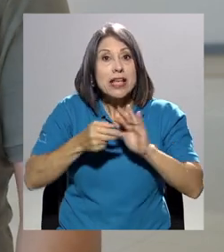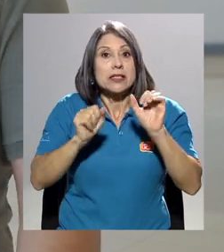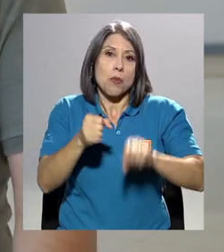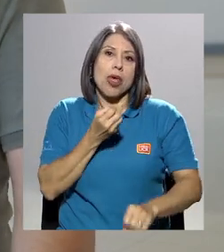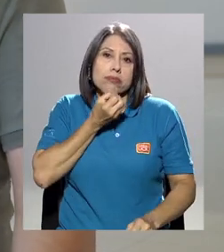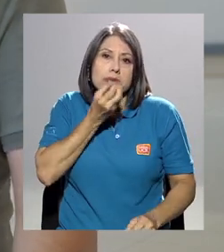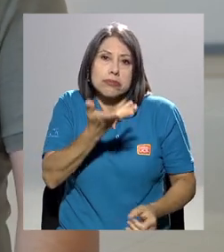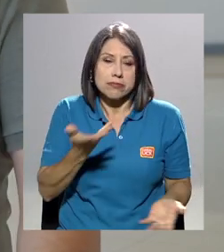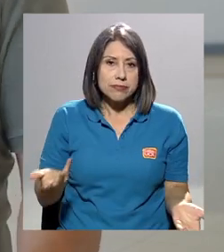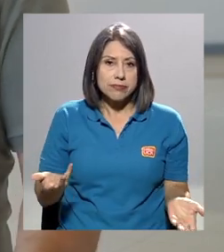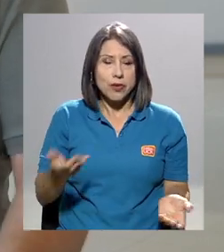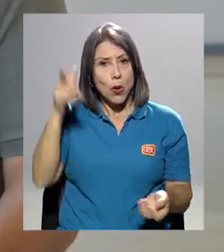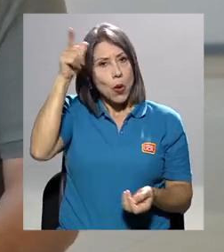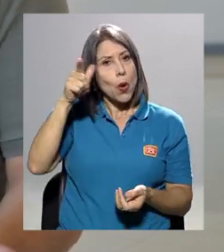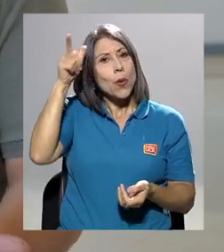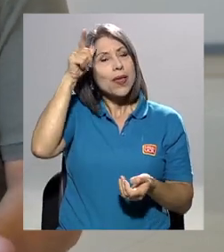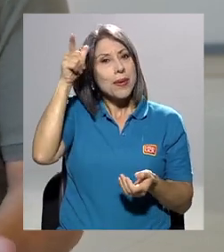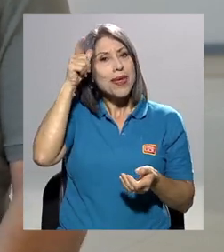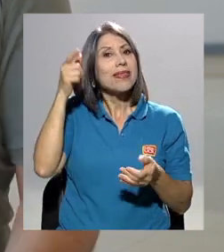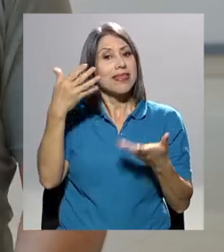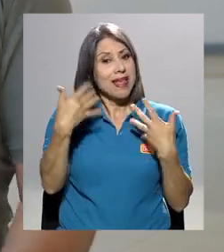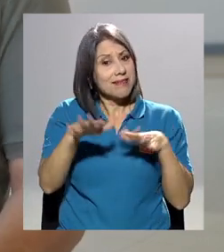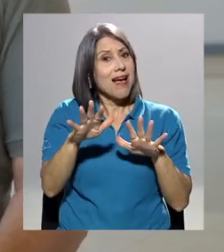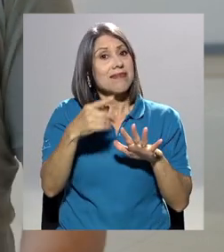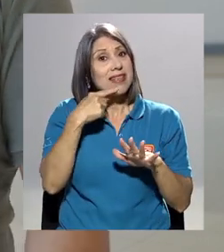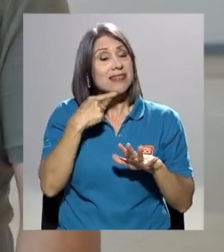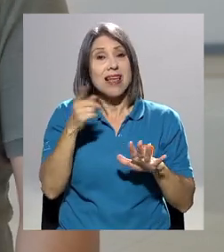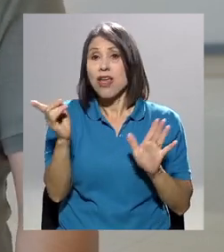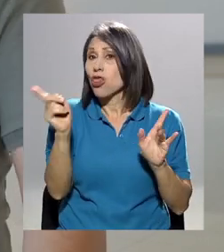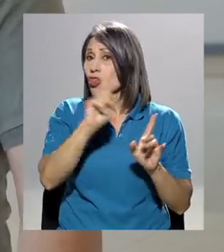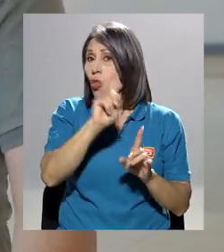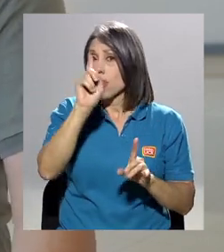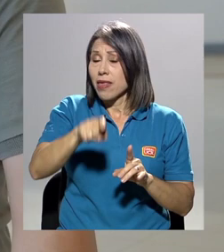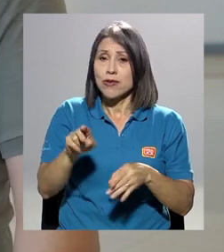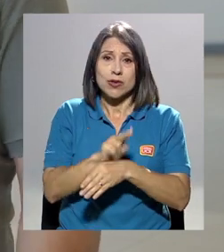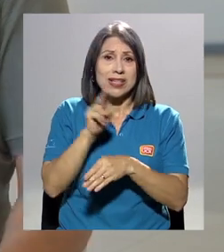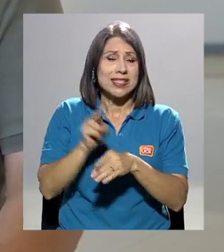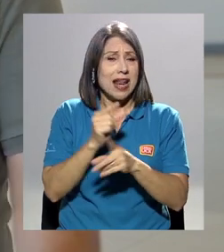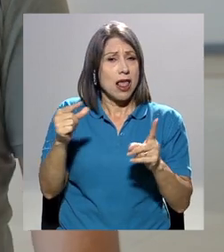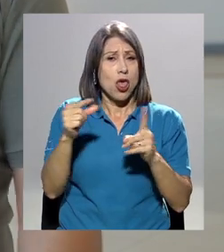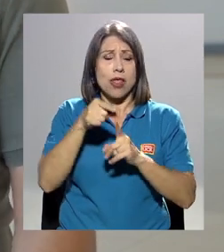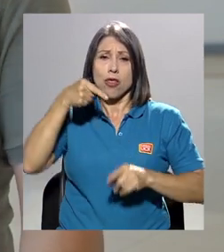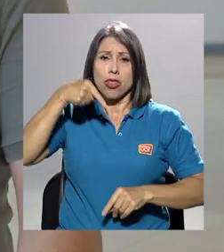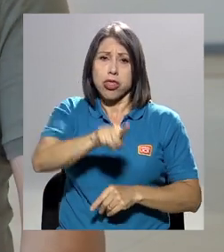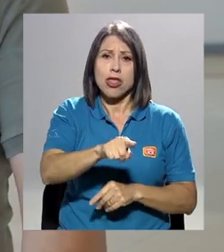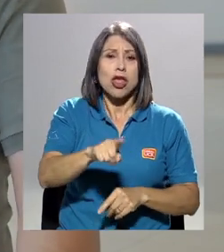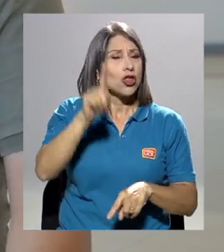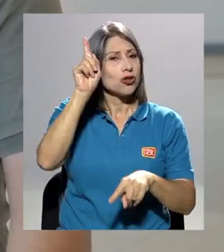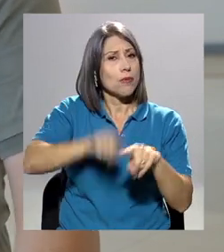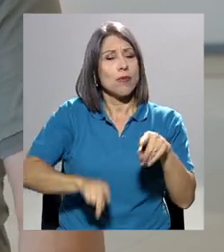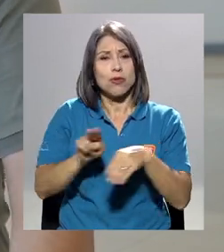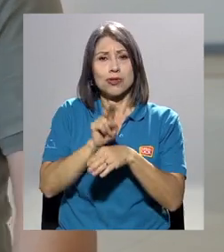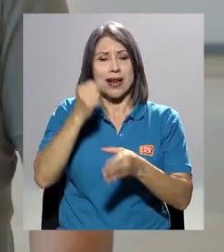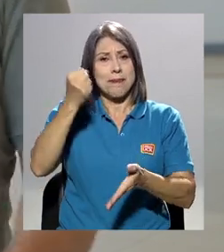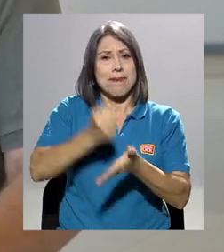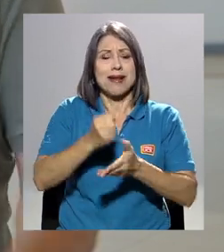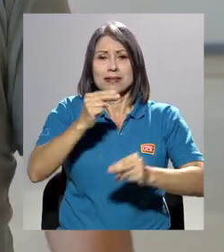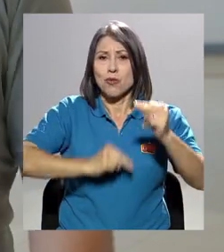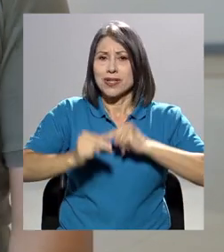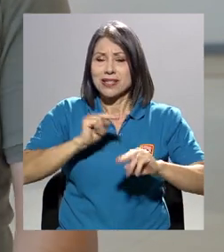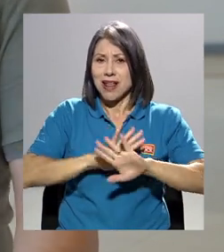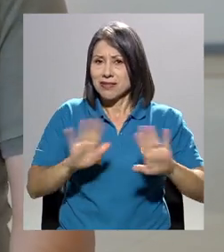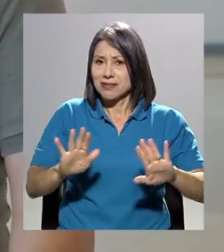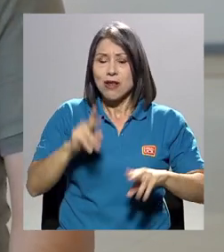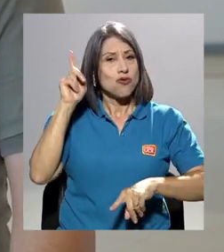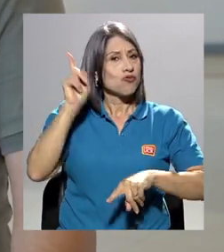pronunciar. Obviamente, en la regla está explícitamente puesto, no hay que usar lenguaje ofensivo, no se pueden usar marcas comerciales registradas, no se